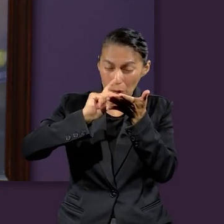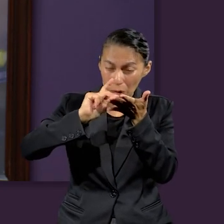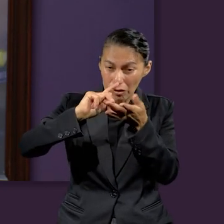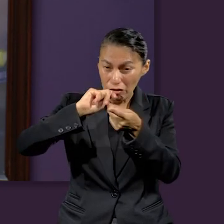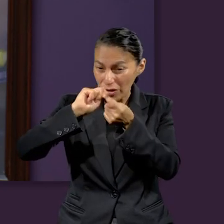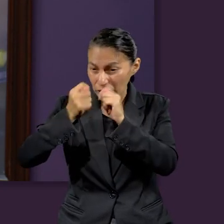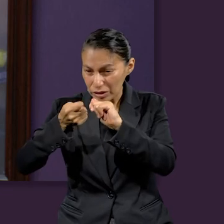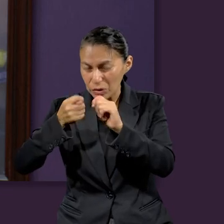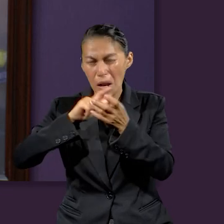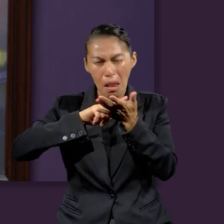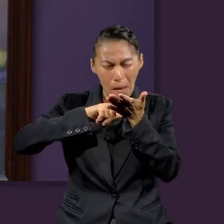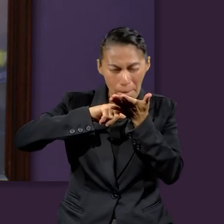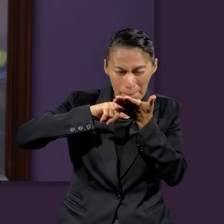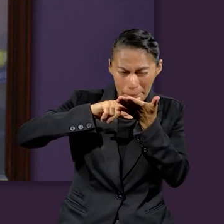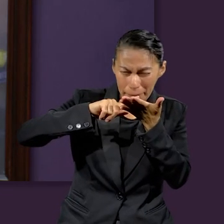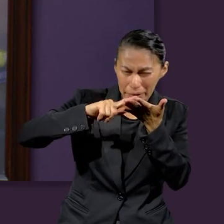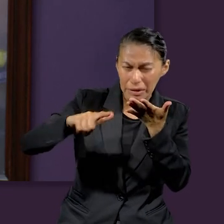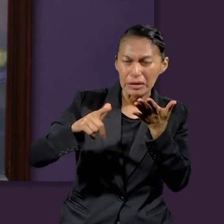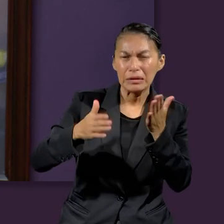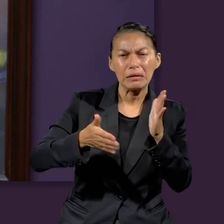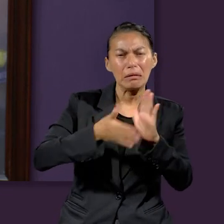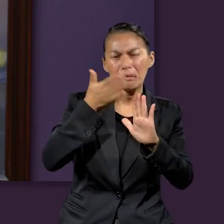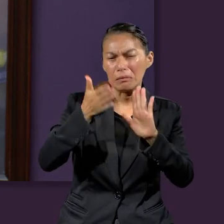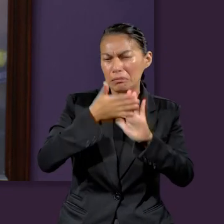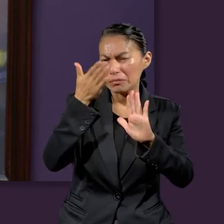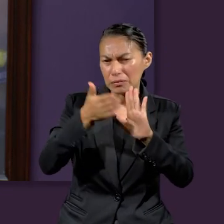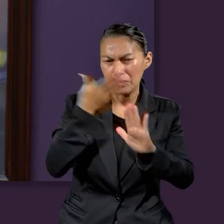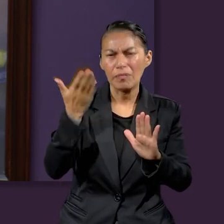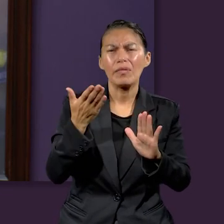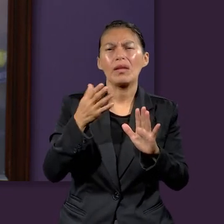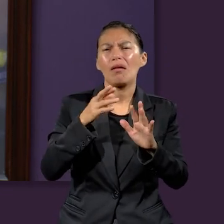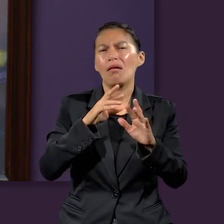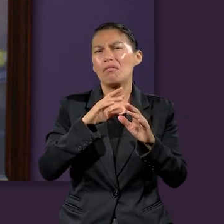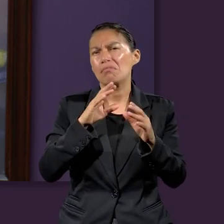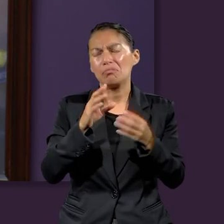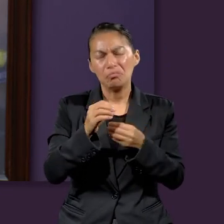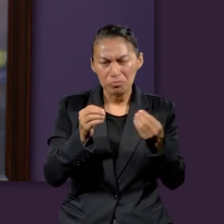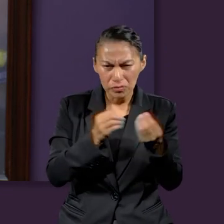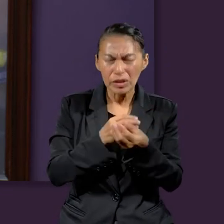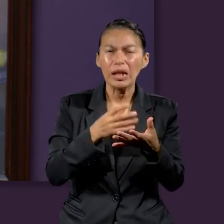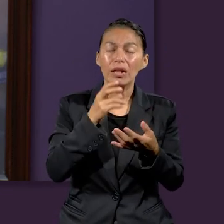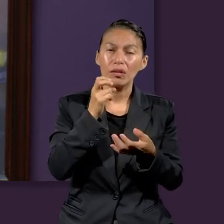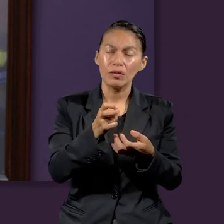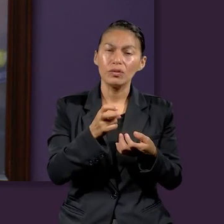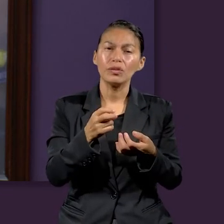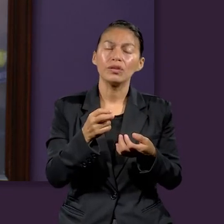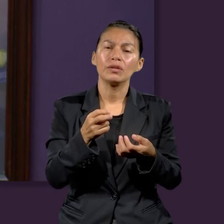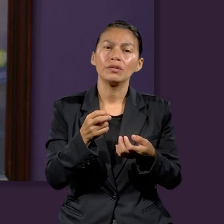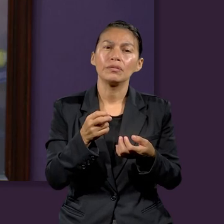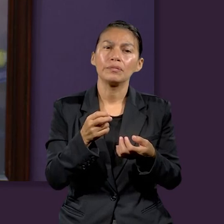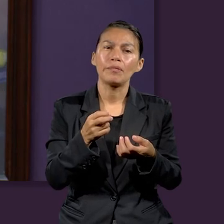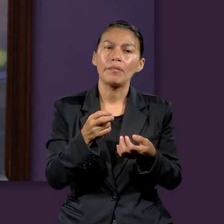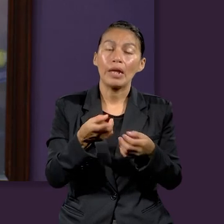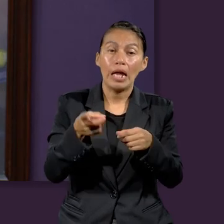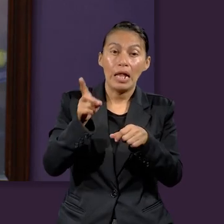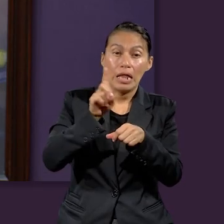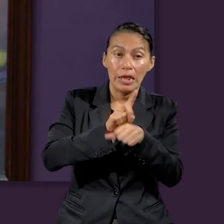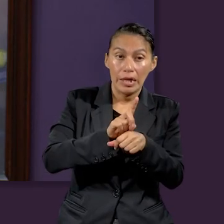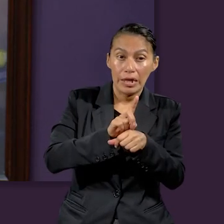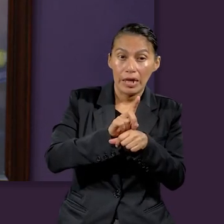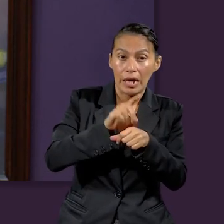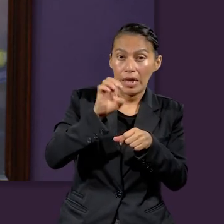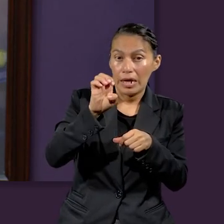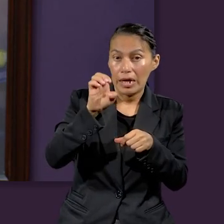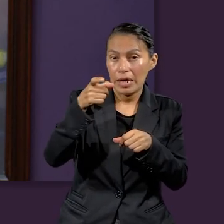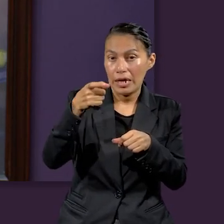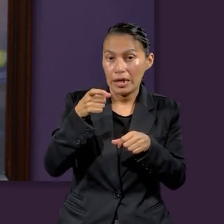literalmente como purificación, limpieza, restauración, reivindicación. Entonces,